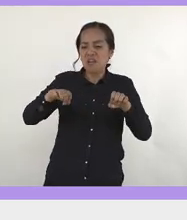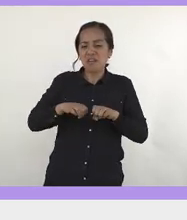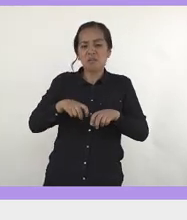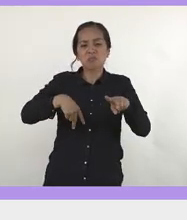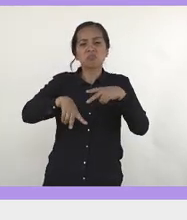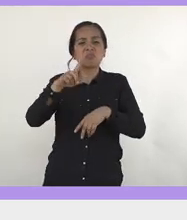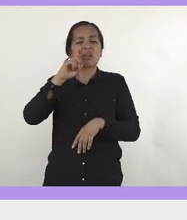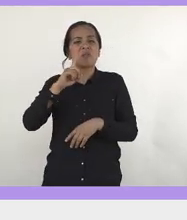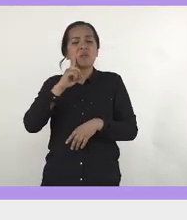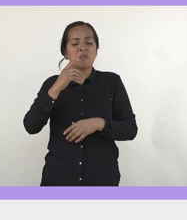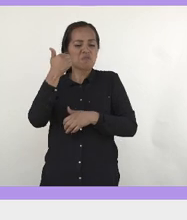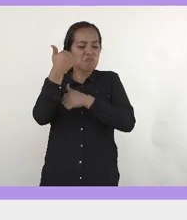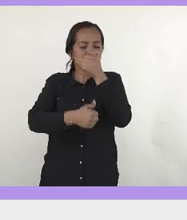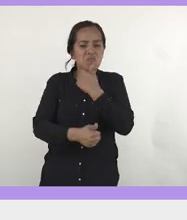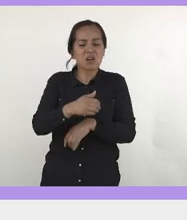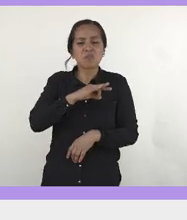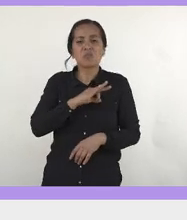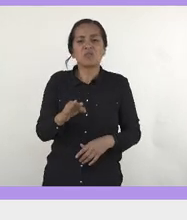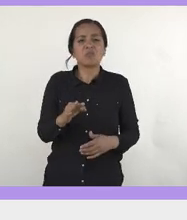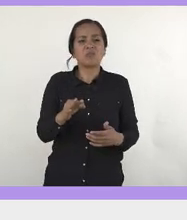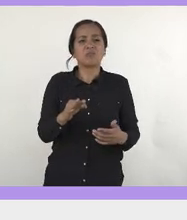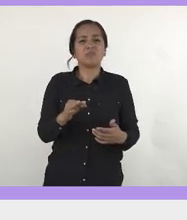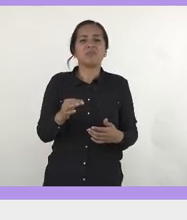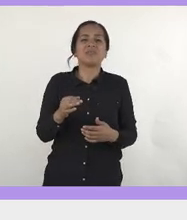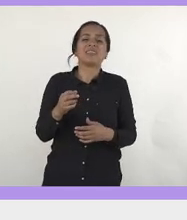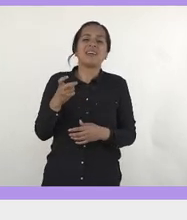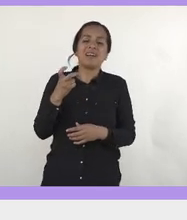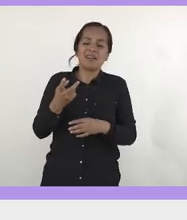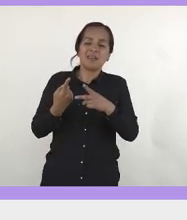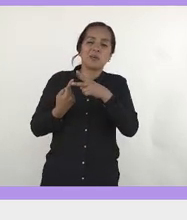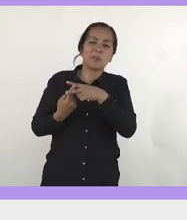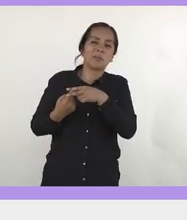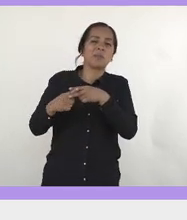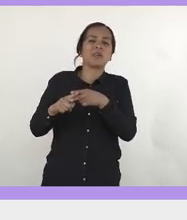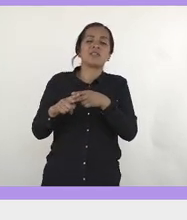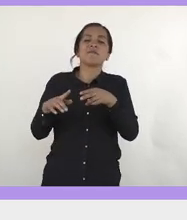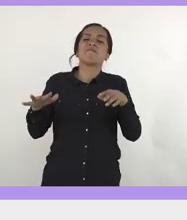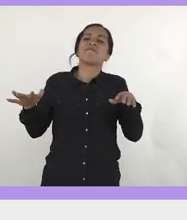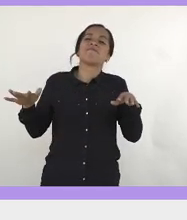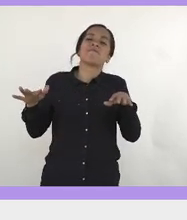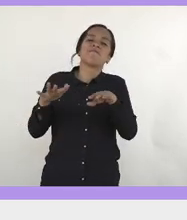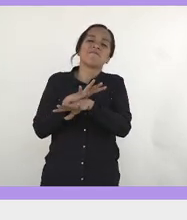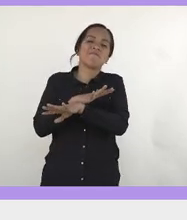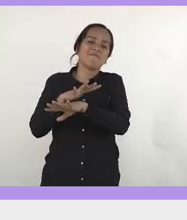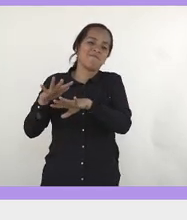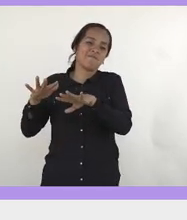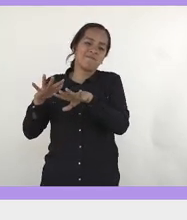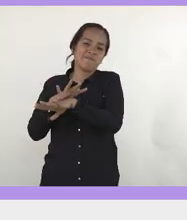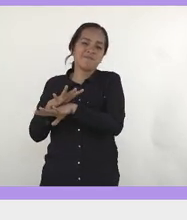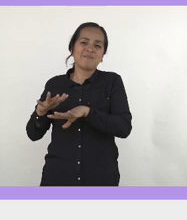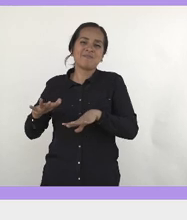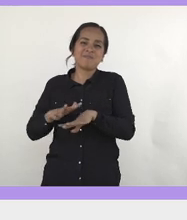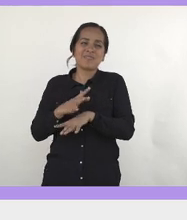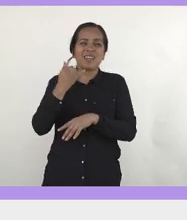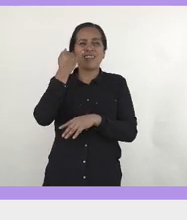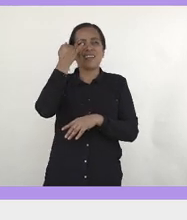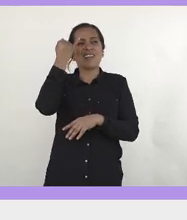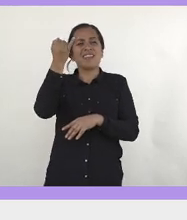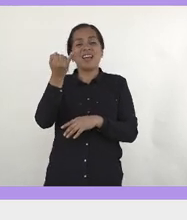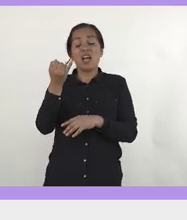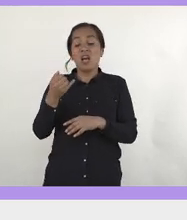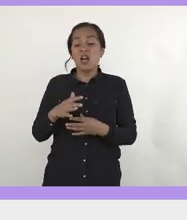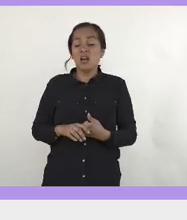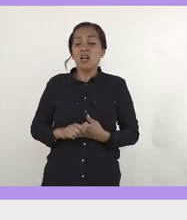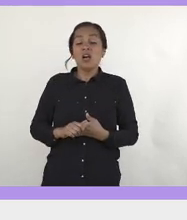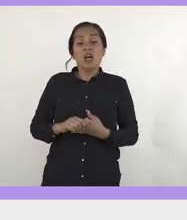vayamos a competir? Y ahí empieza el cambio, ahí empieza a generar cambio, luego mucha gente piensa, sobre todo hoy